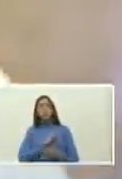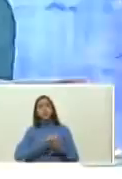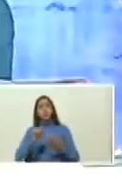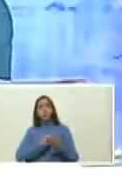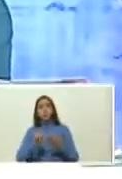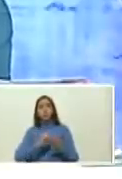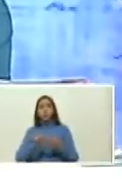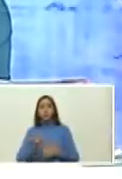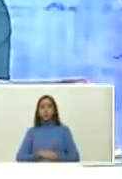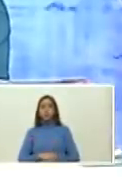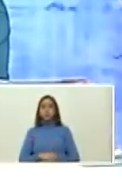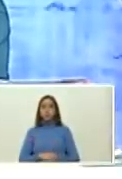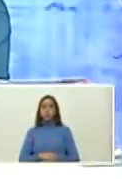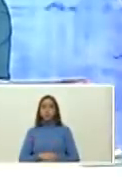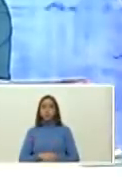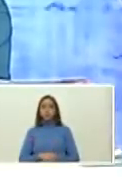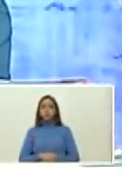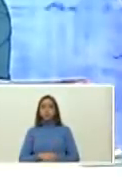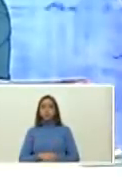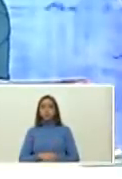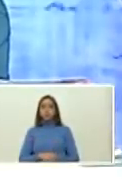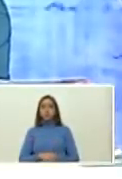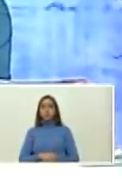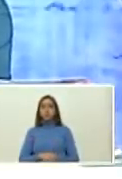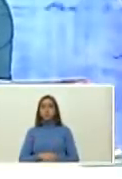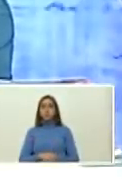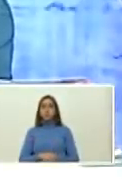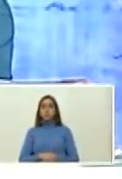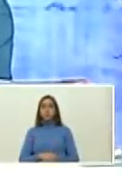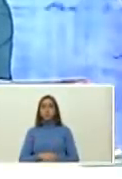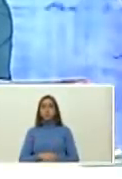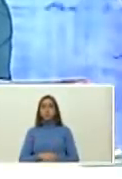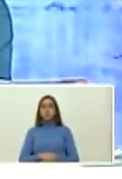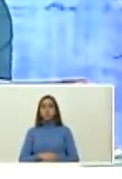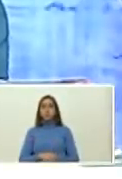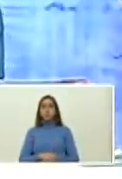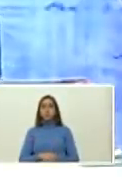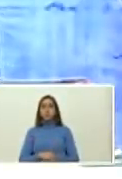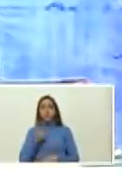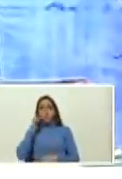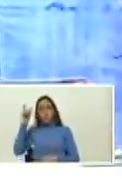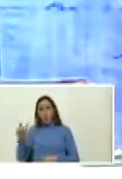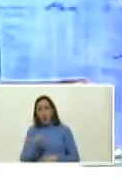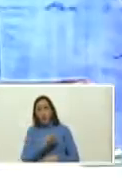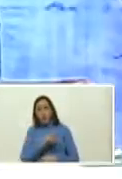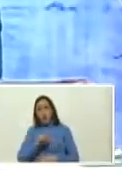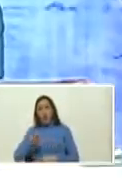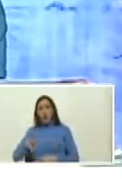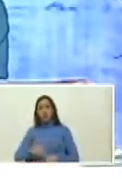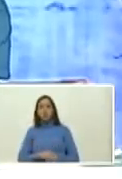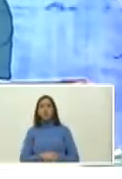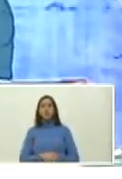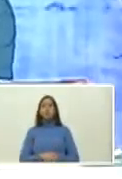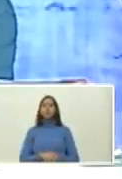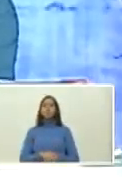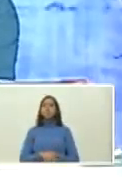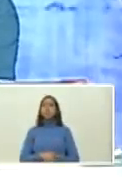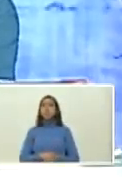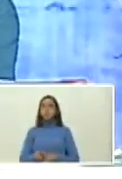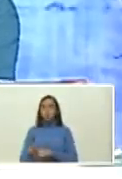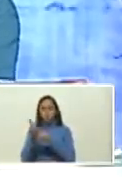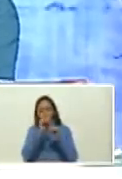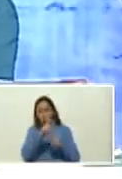la nave de las almas Stalin González perdón Stalin Gamarra Durán la formación del